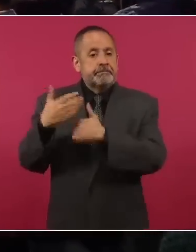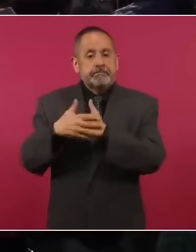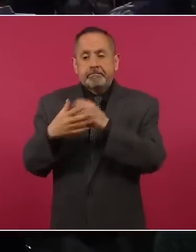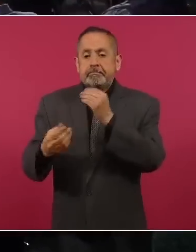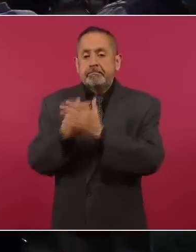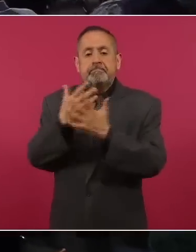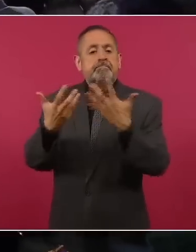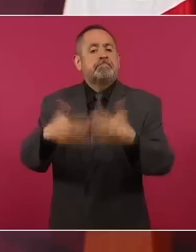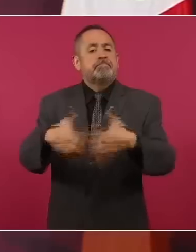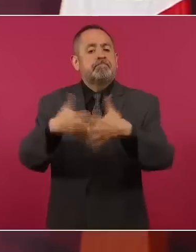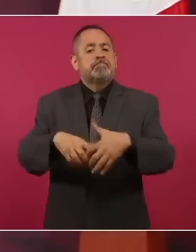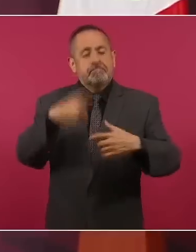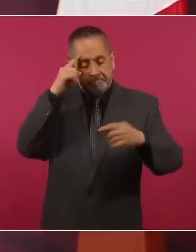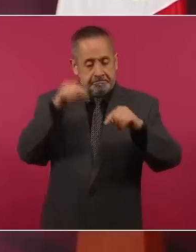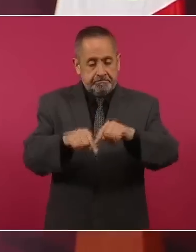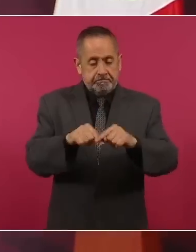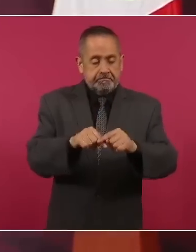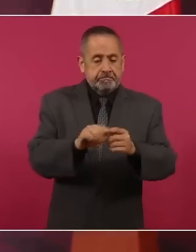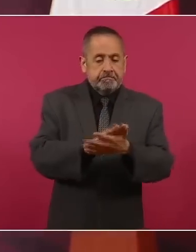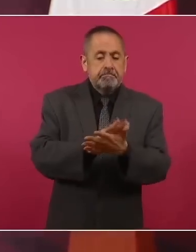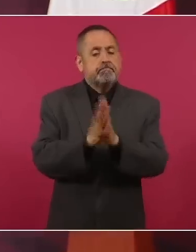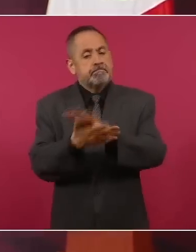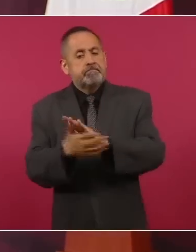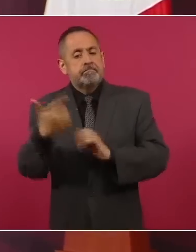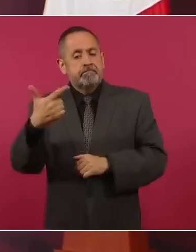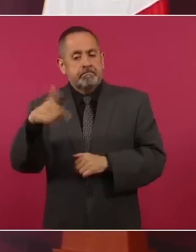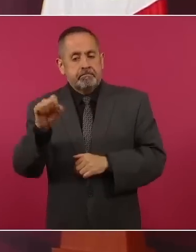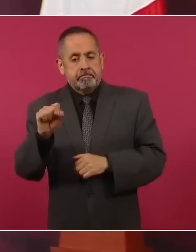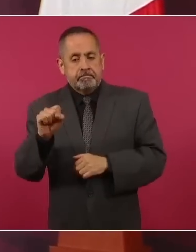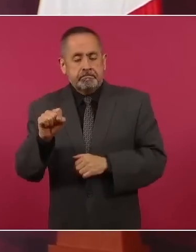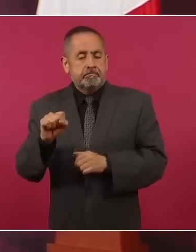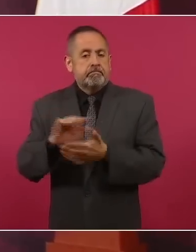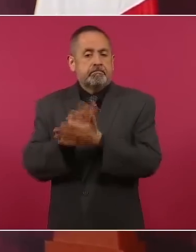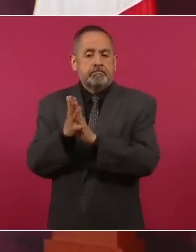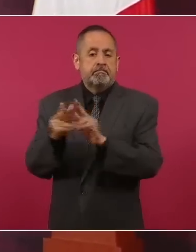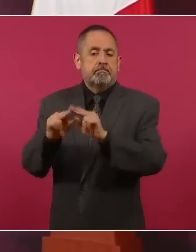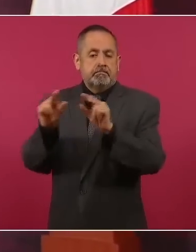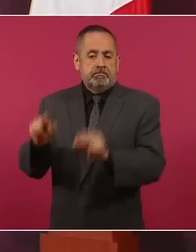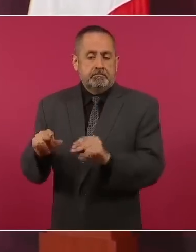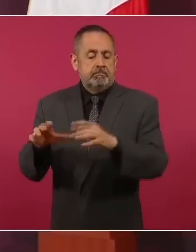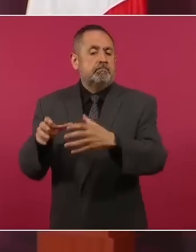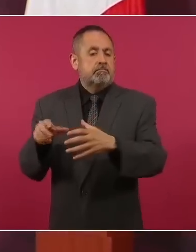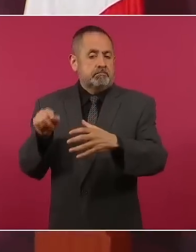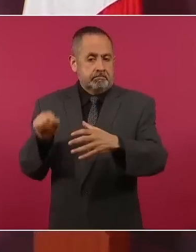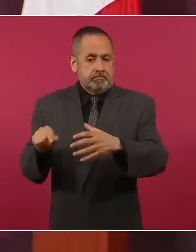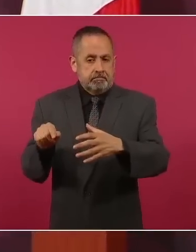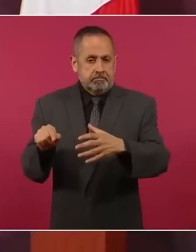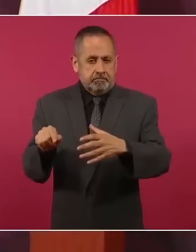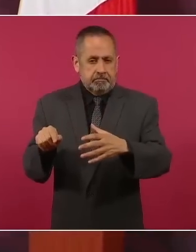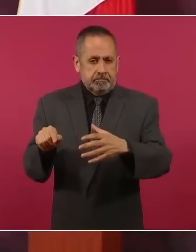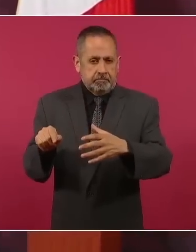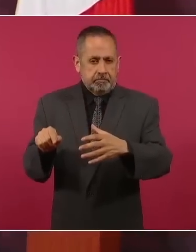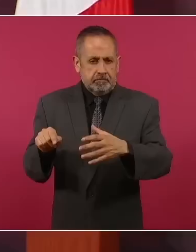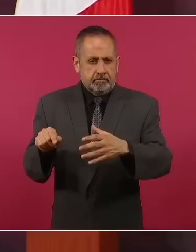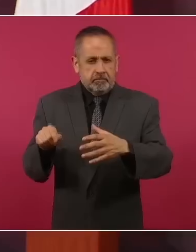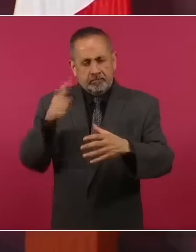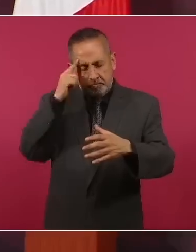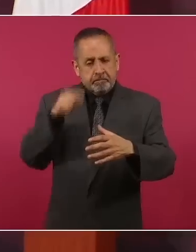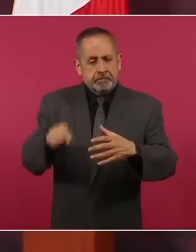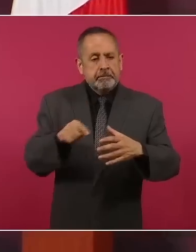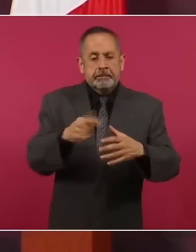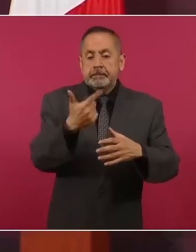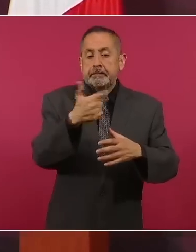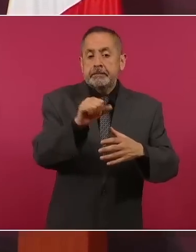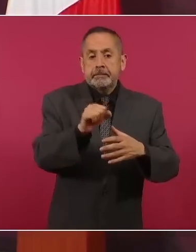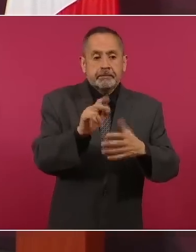para transformar el gas, una planta de liquefacción